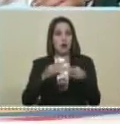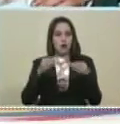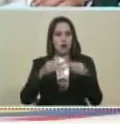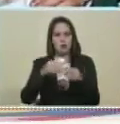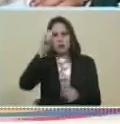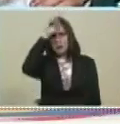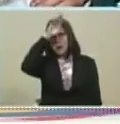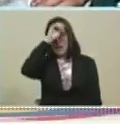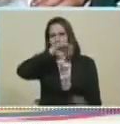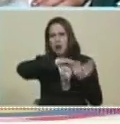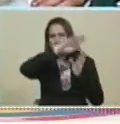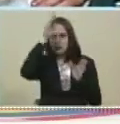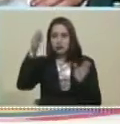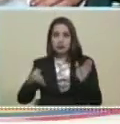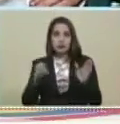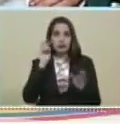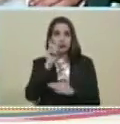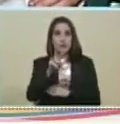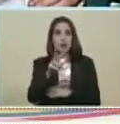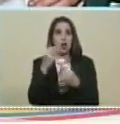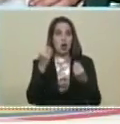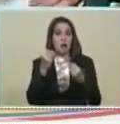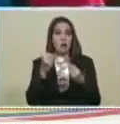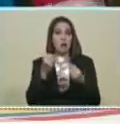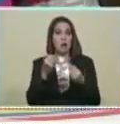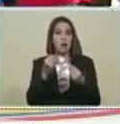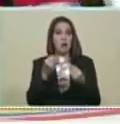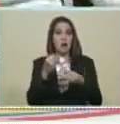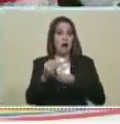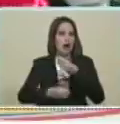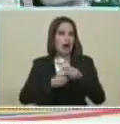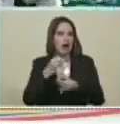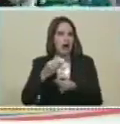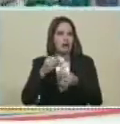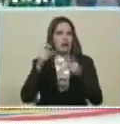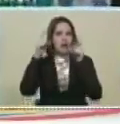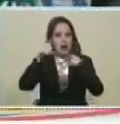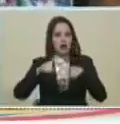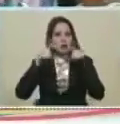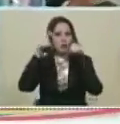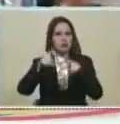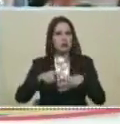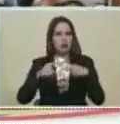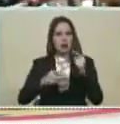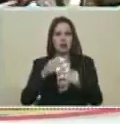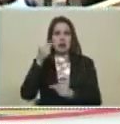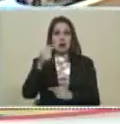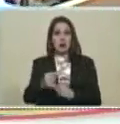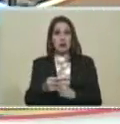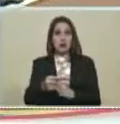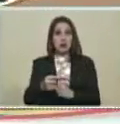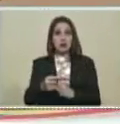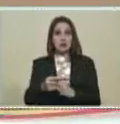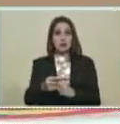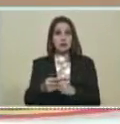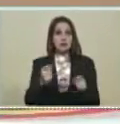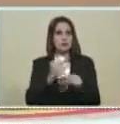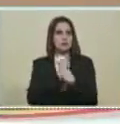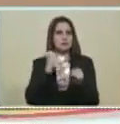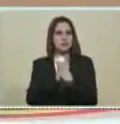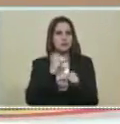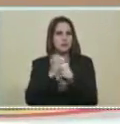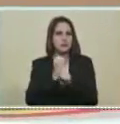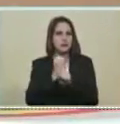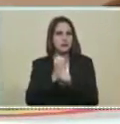Minero Después seguimos Con el Plan Chamba Agricultura Urbana Después, presidente Estamos trabajando